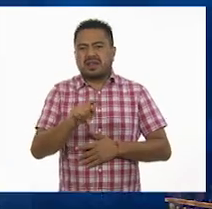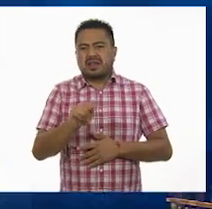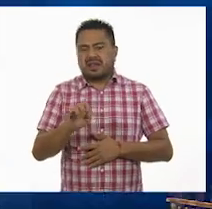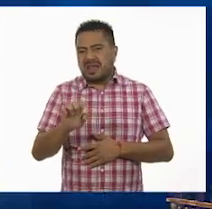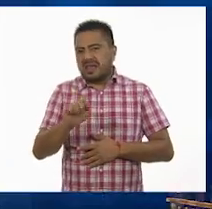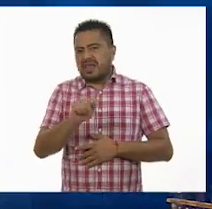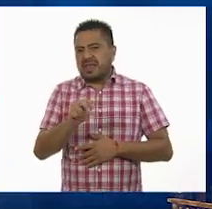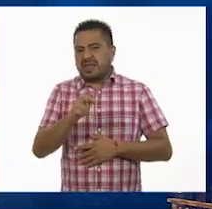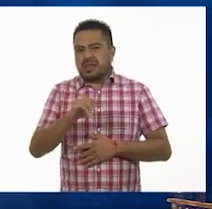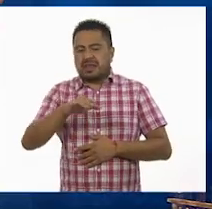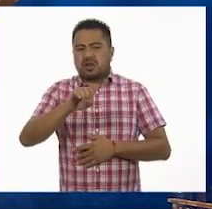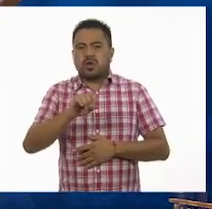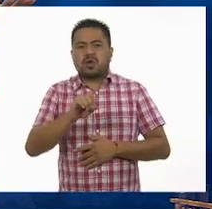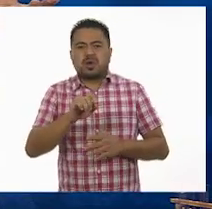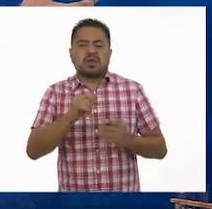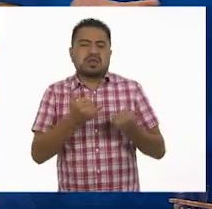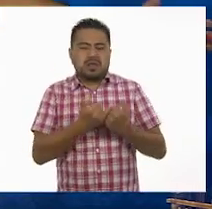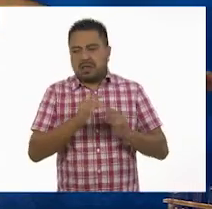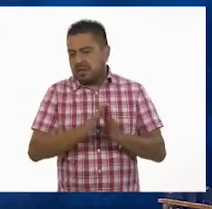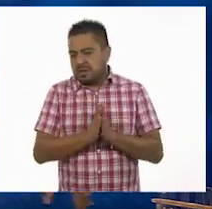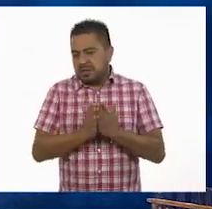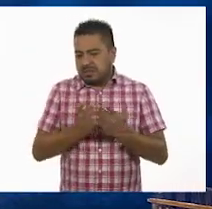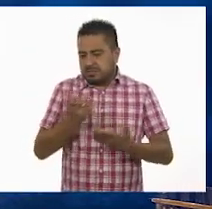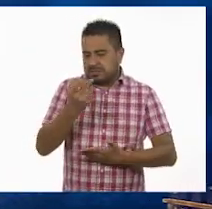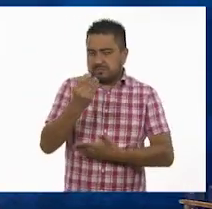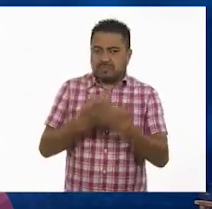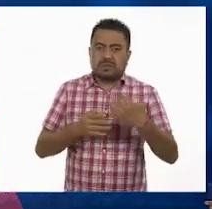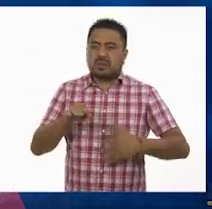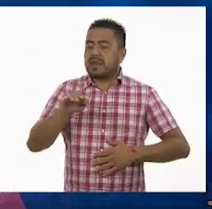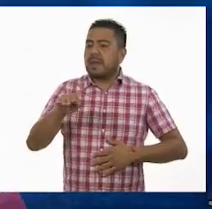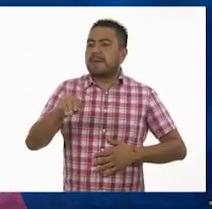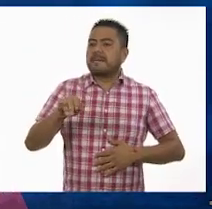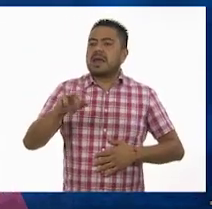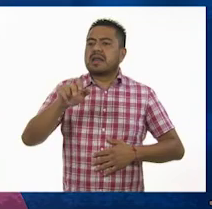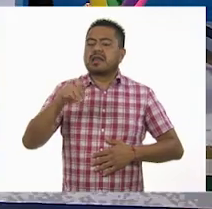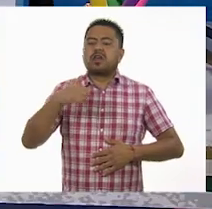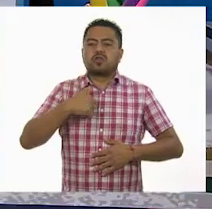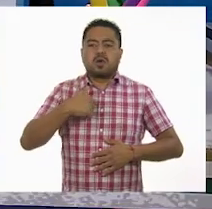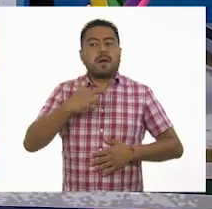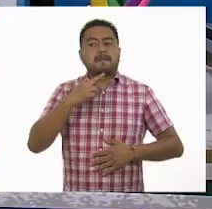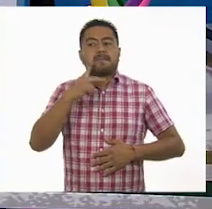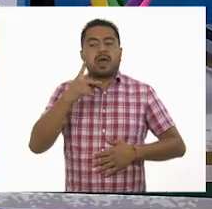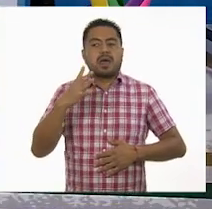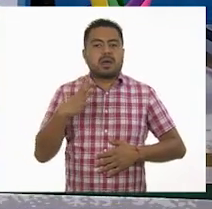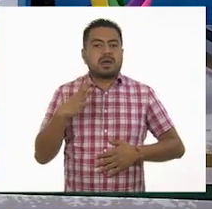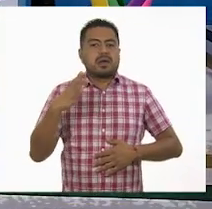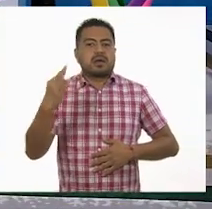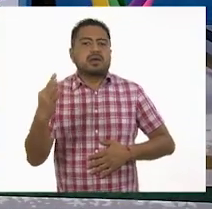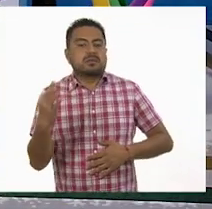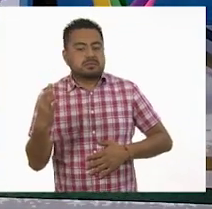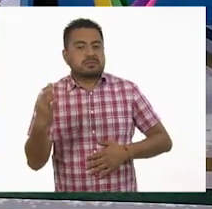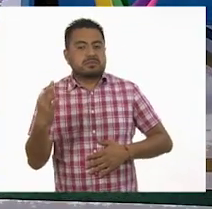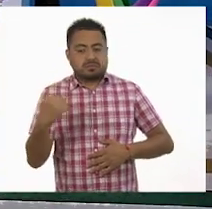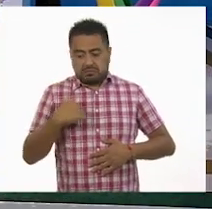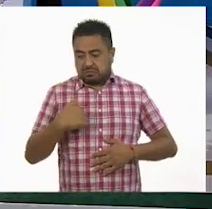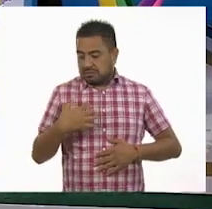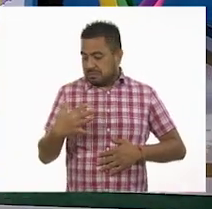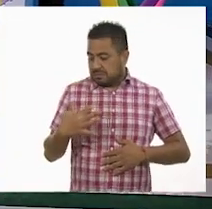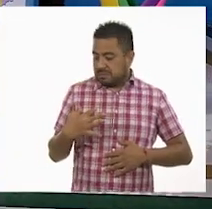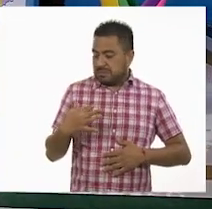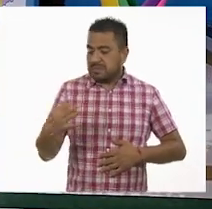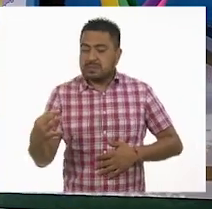y las obras didácticas. María, yo soy tu mejor elección. Elígeme a mí.